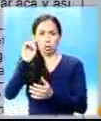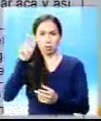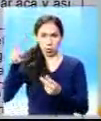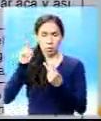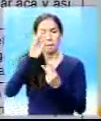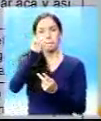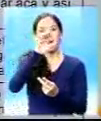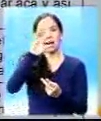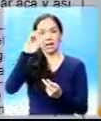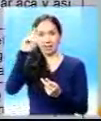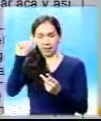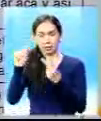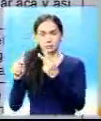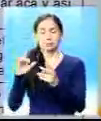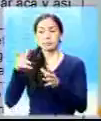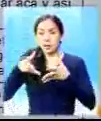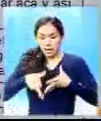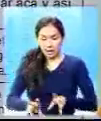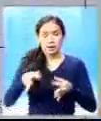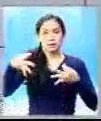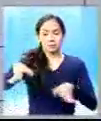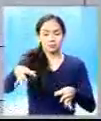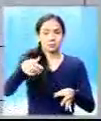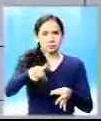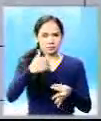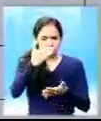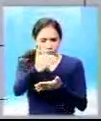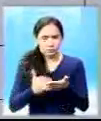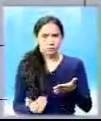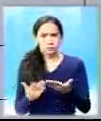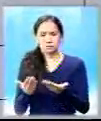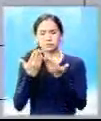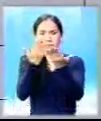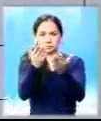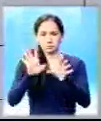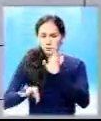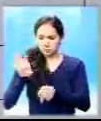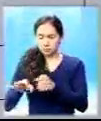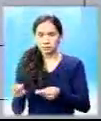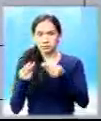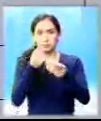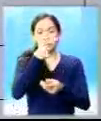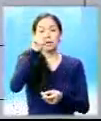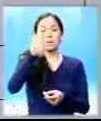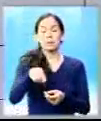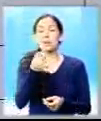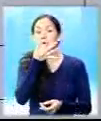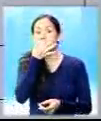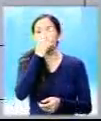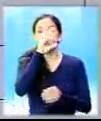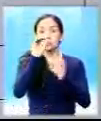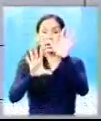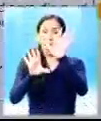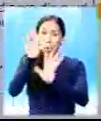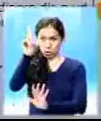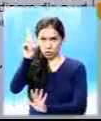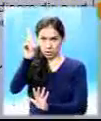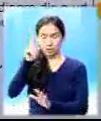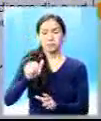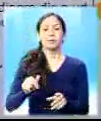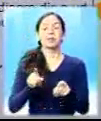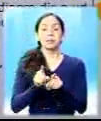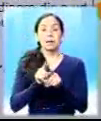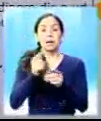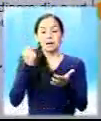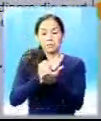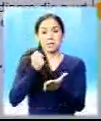y las certificaciones de nacimientos de los niños se entregaron a Roberto Barreda el primero de agosto de 2011 y la